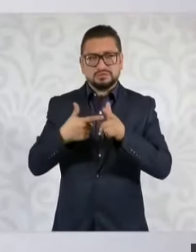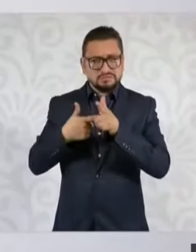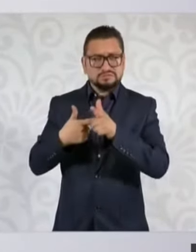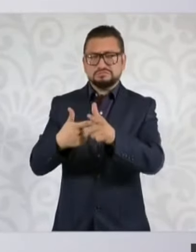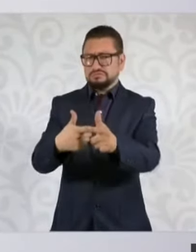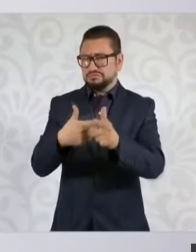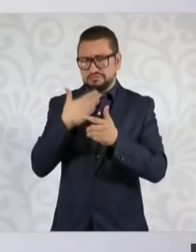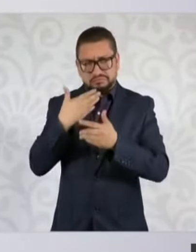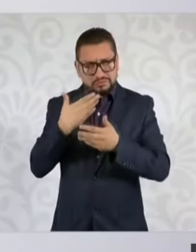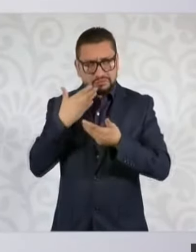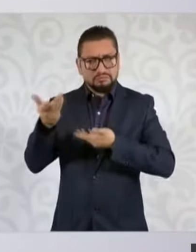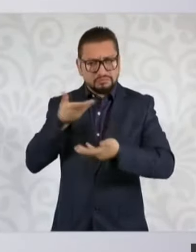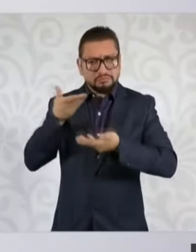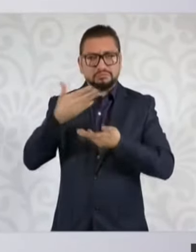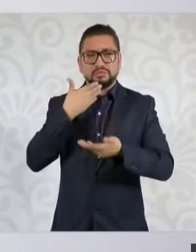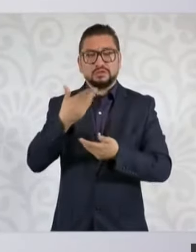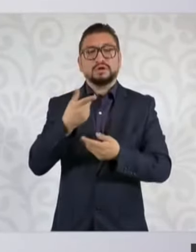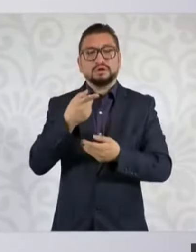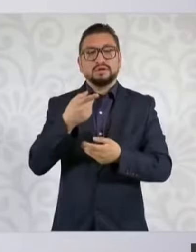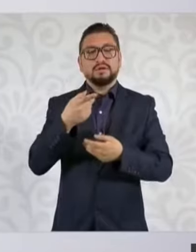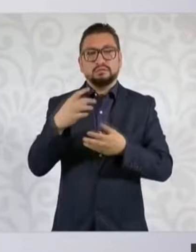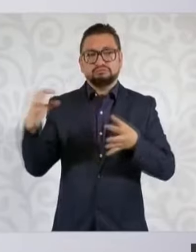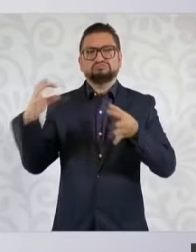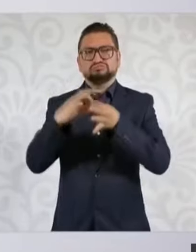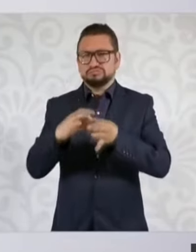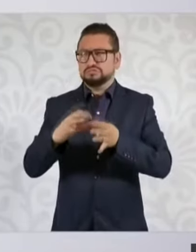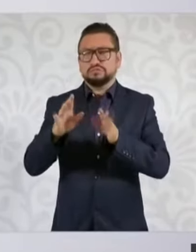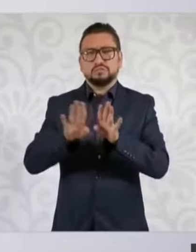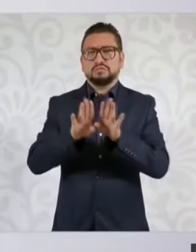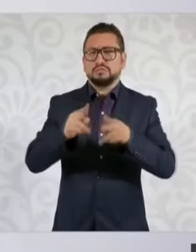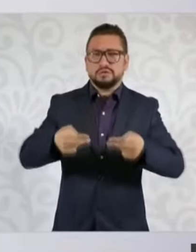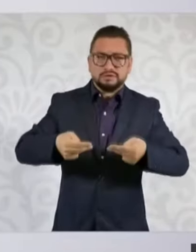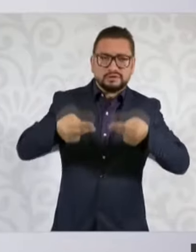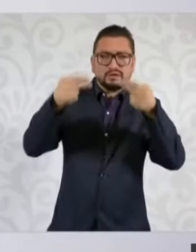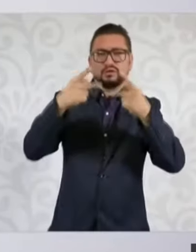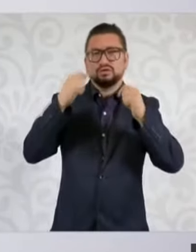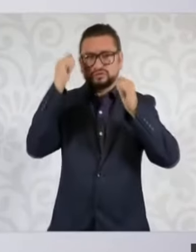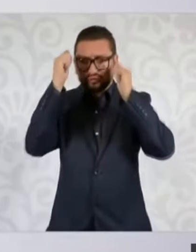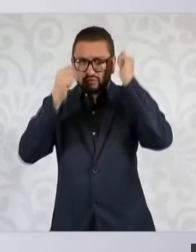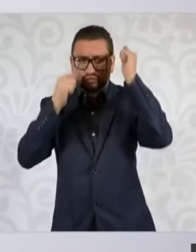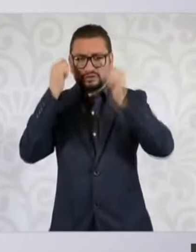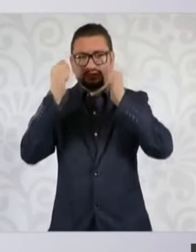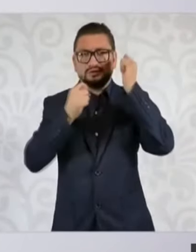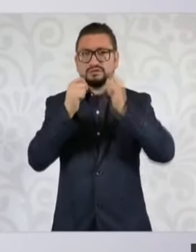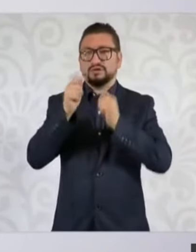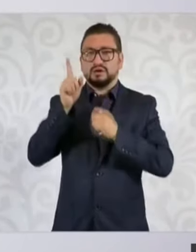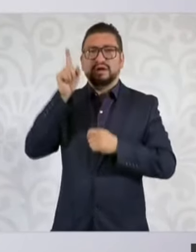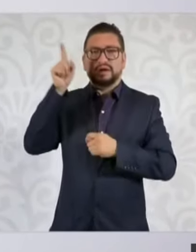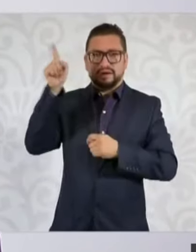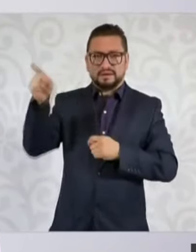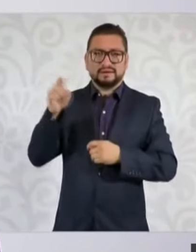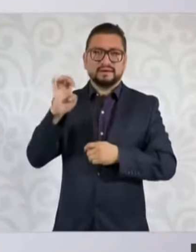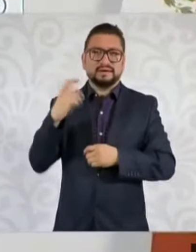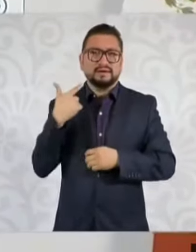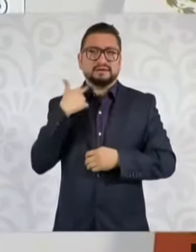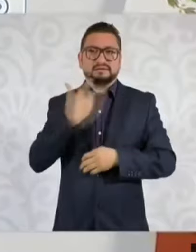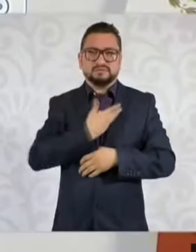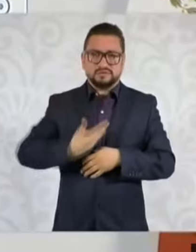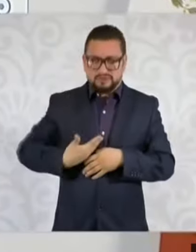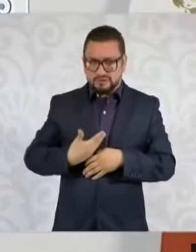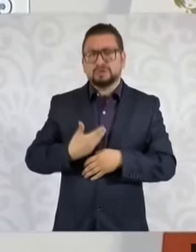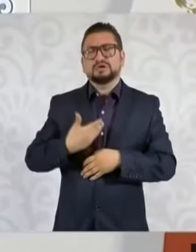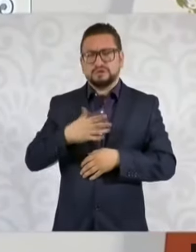las relaciones. Hay una gran relación comercial, turística, allá viven unos cuantos expresidentes,